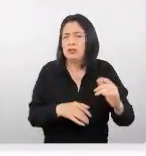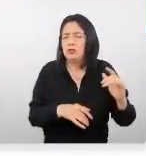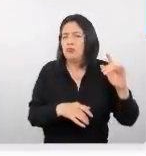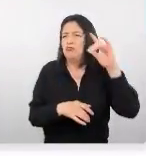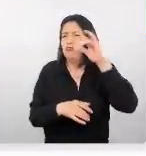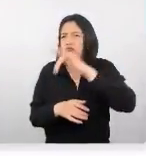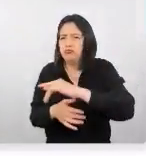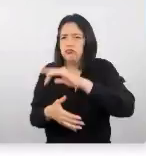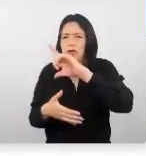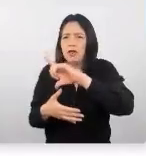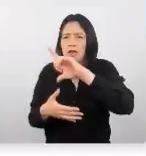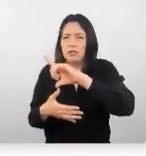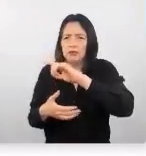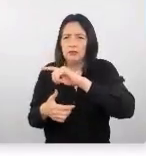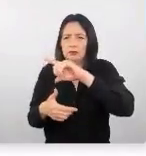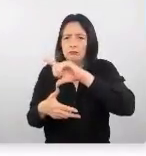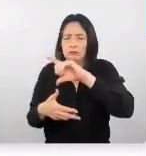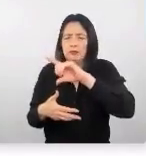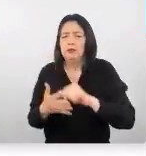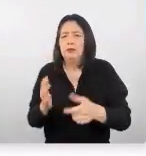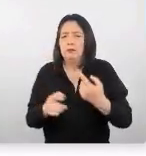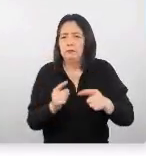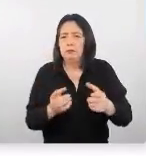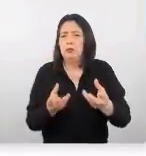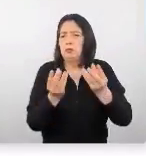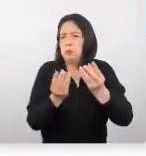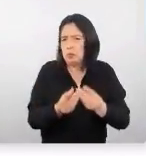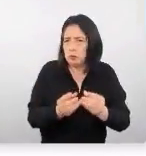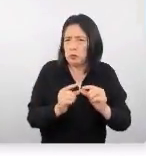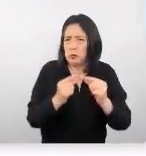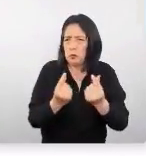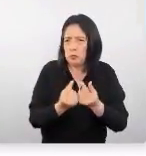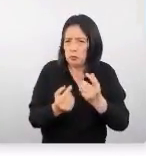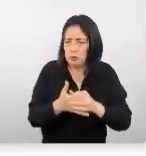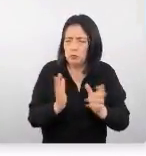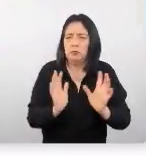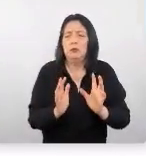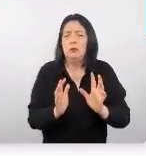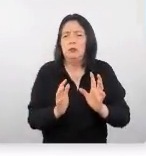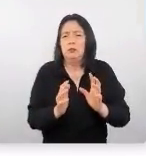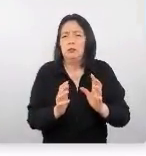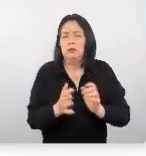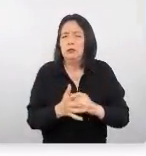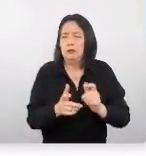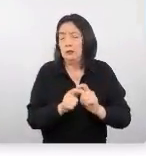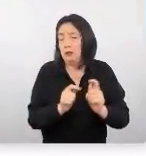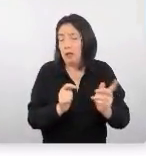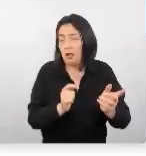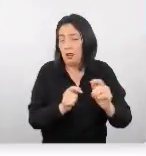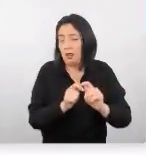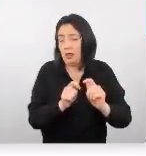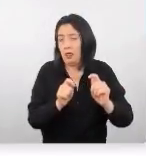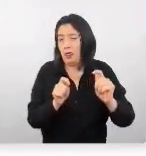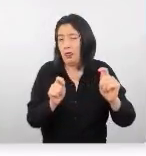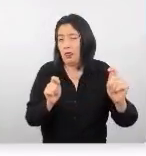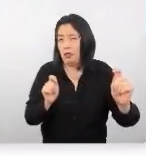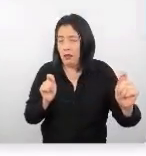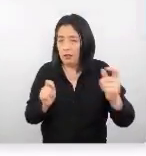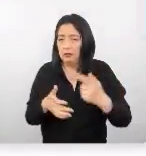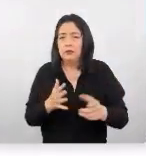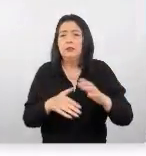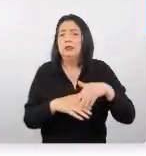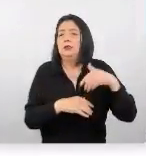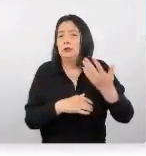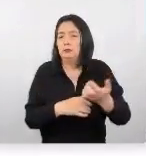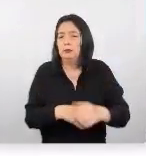viajaban a Latinoamérica. Estamos hablando de un grupo un poco más reducido de mercados a larga distancia, en este caso. Y